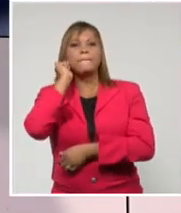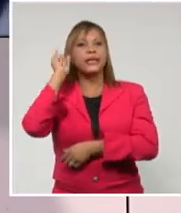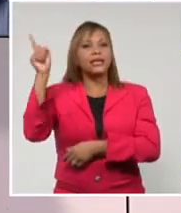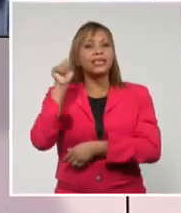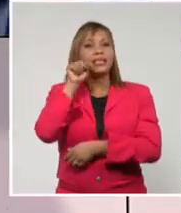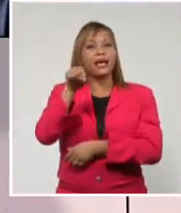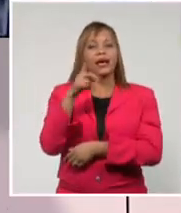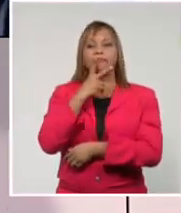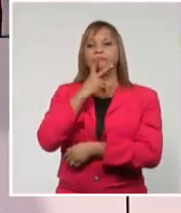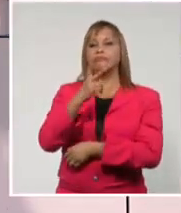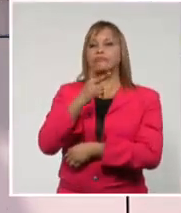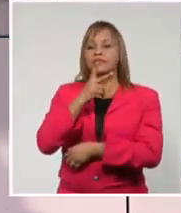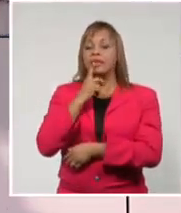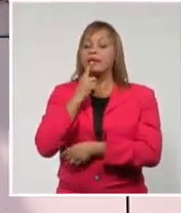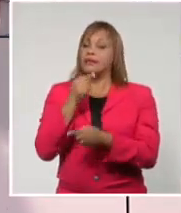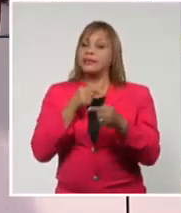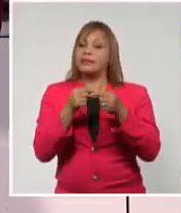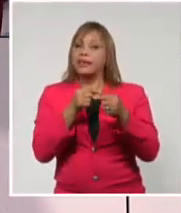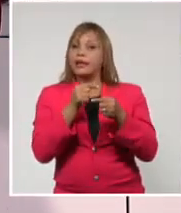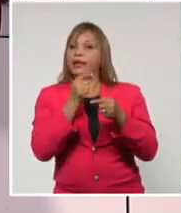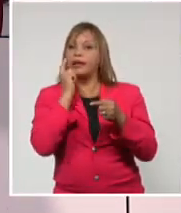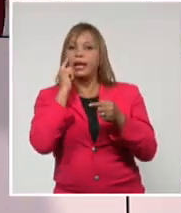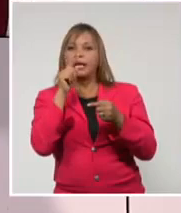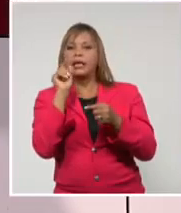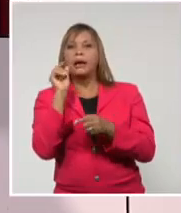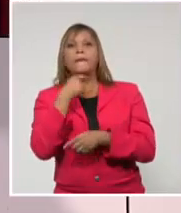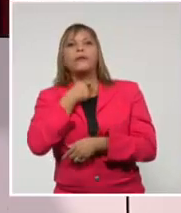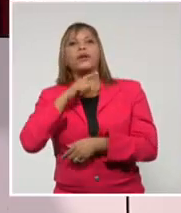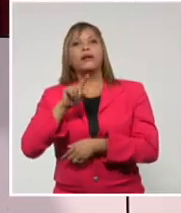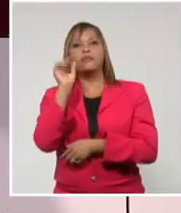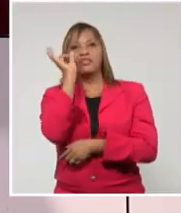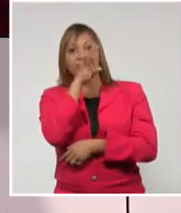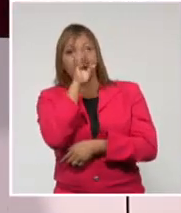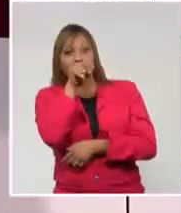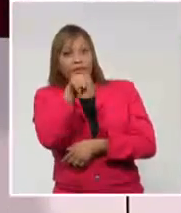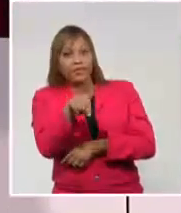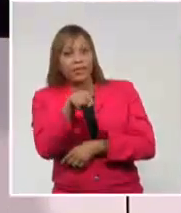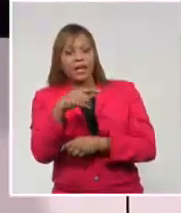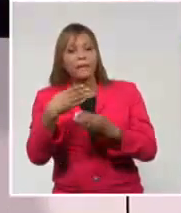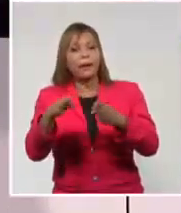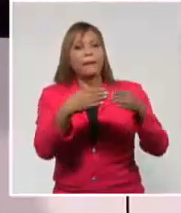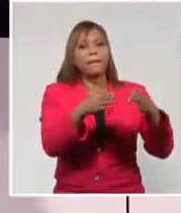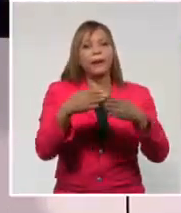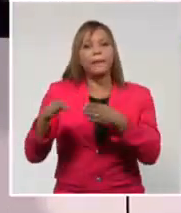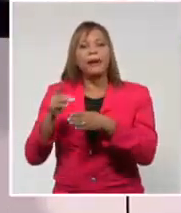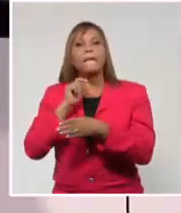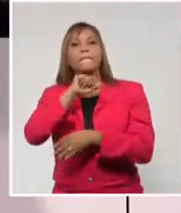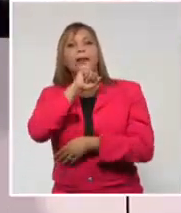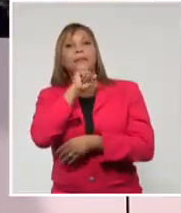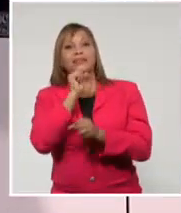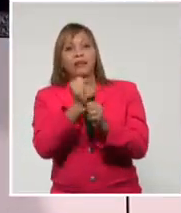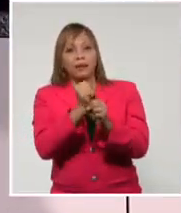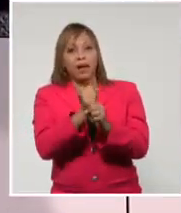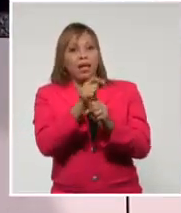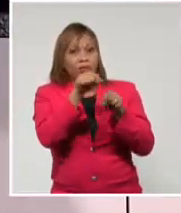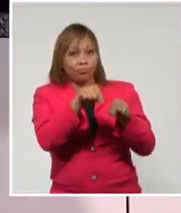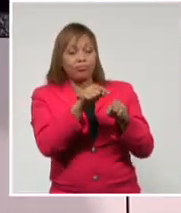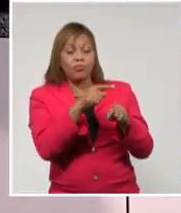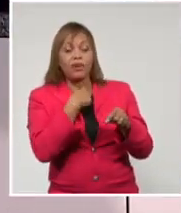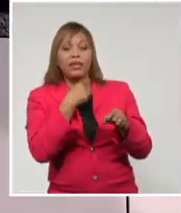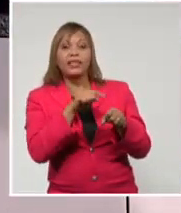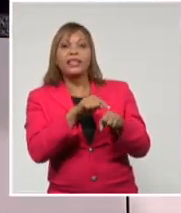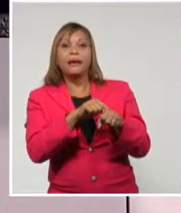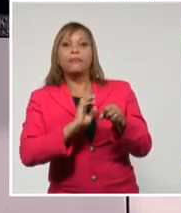cuales mirarnos están cerca, por ejemplo, en los círculos infantiles que se mantuvieron abiertos para las madres trabajadoras en los tiempos de pandemia